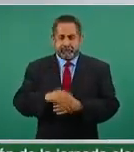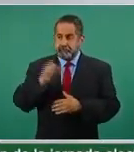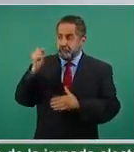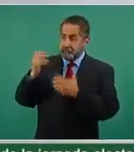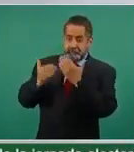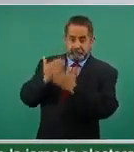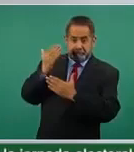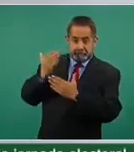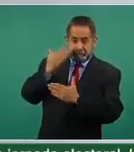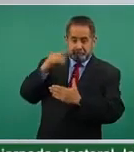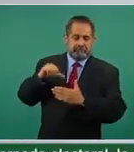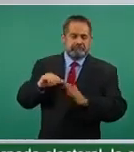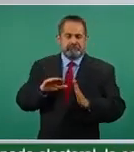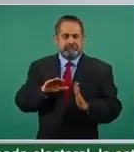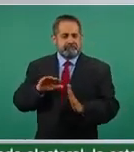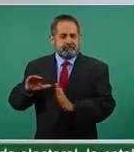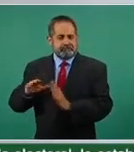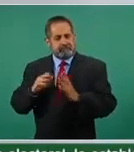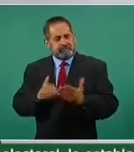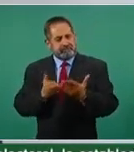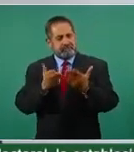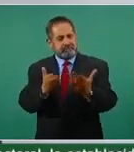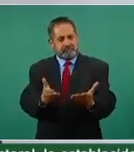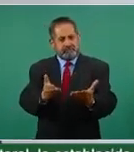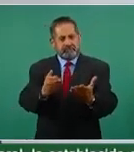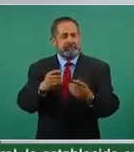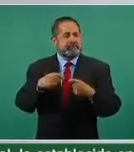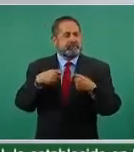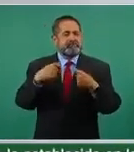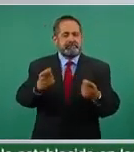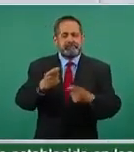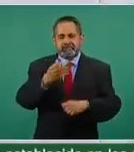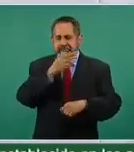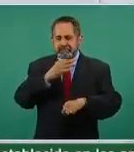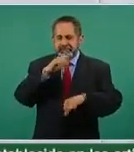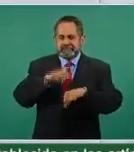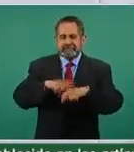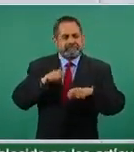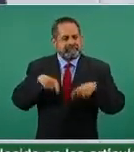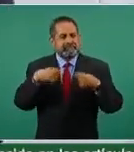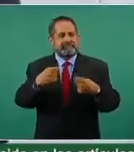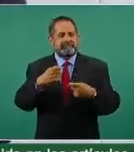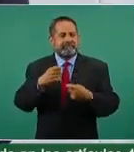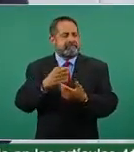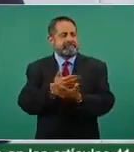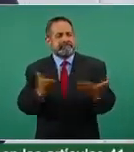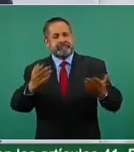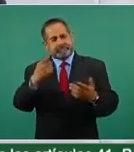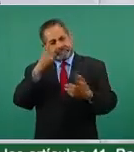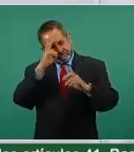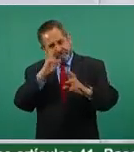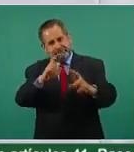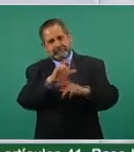va a ser un festival para las mamás.